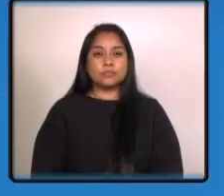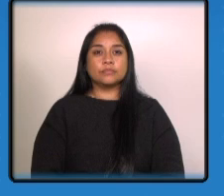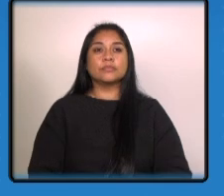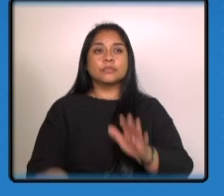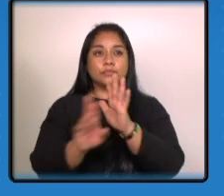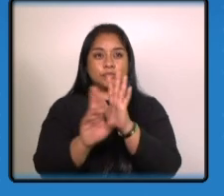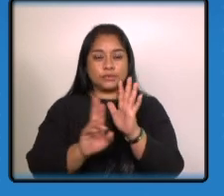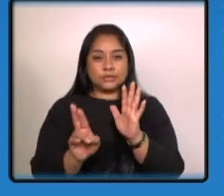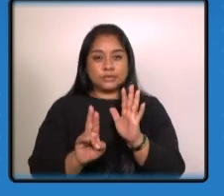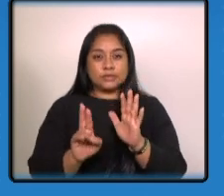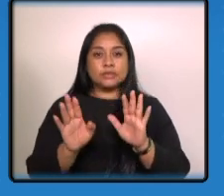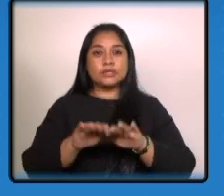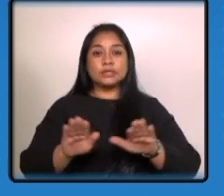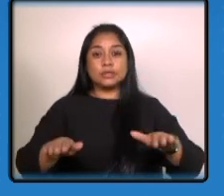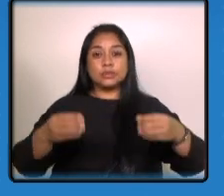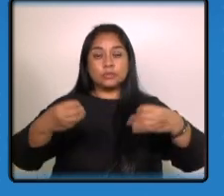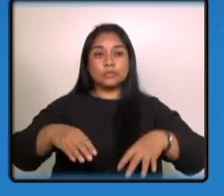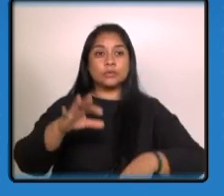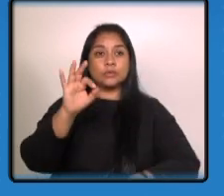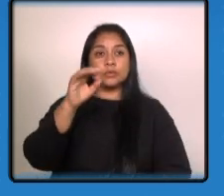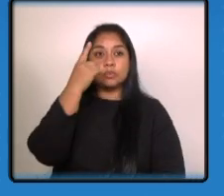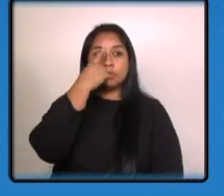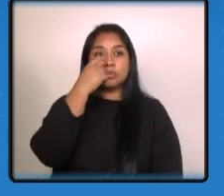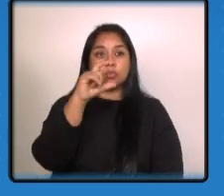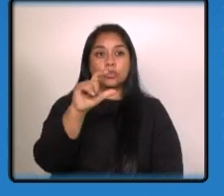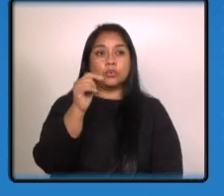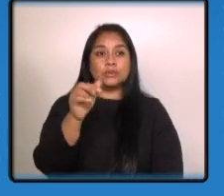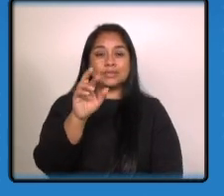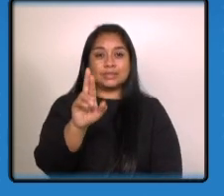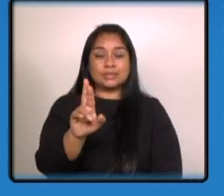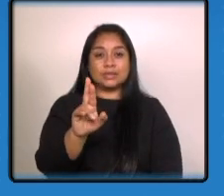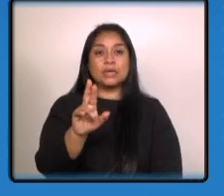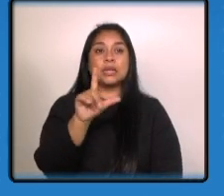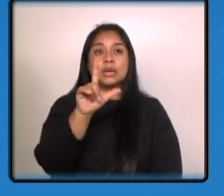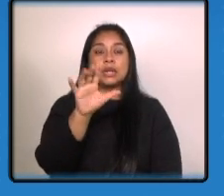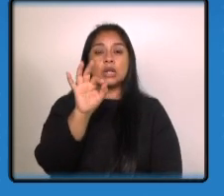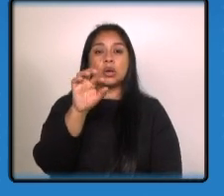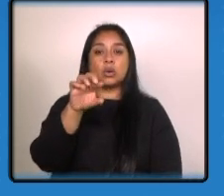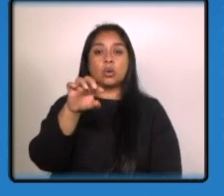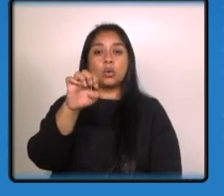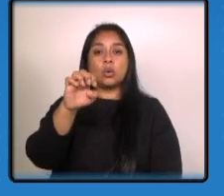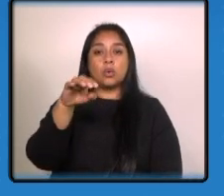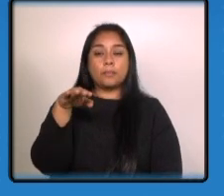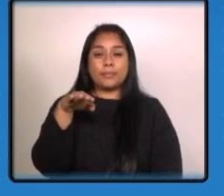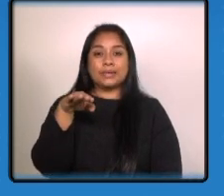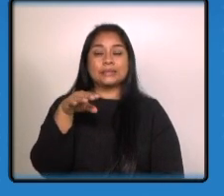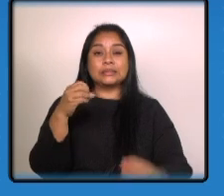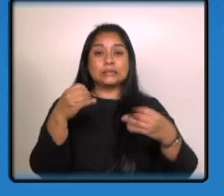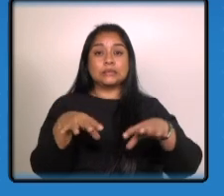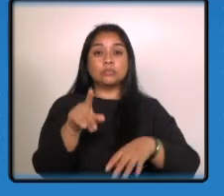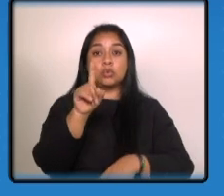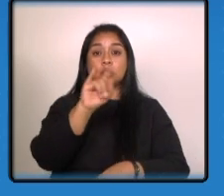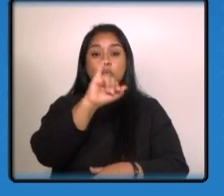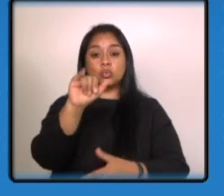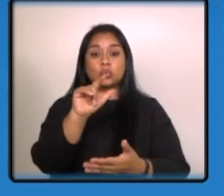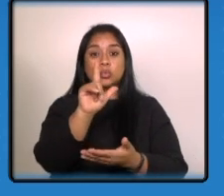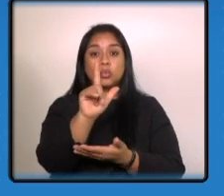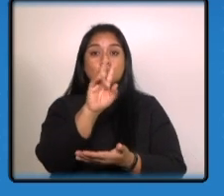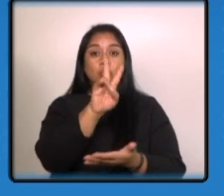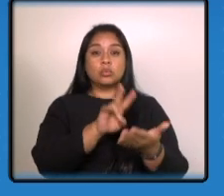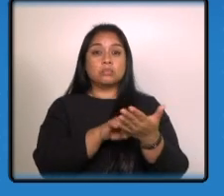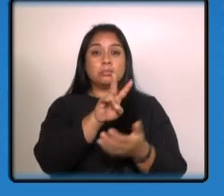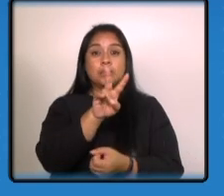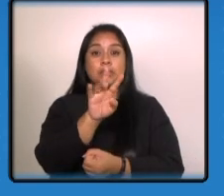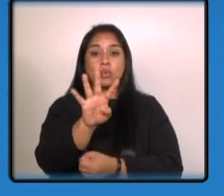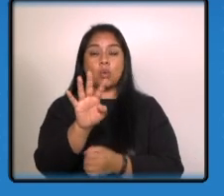Alerta Alba Kenneth Oscar Arodi López Ramírez de 14 años desapareció el 1 de julio del 2024